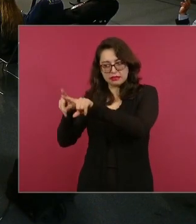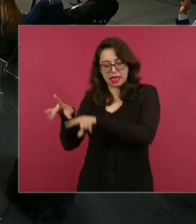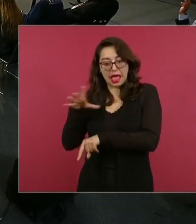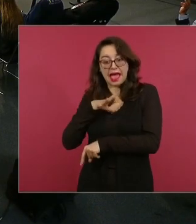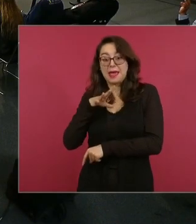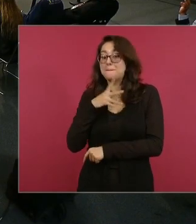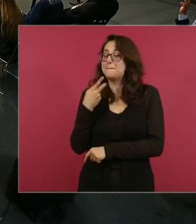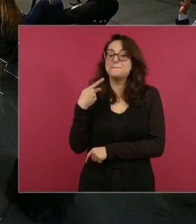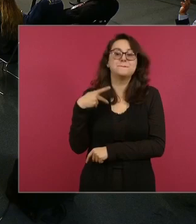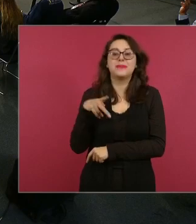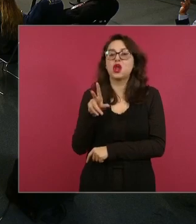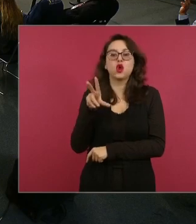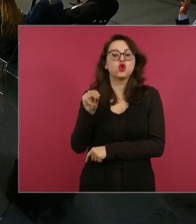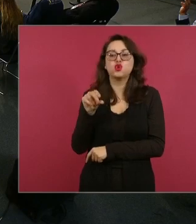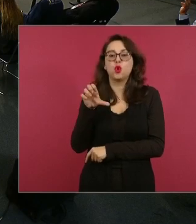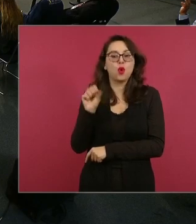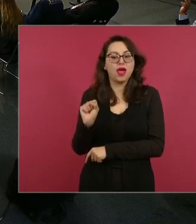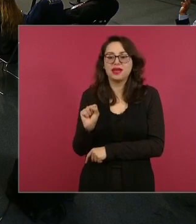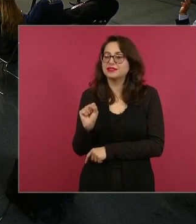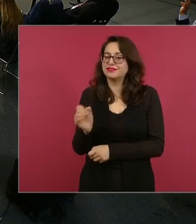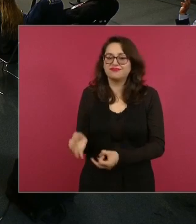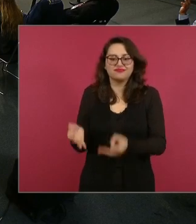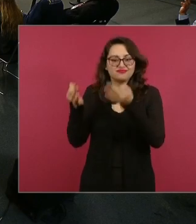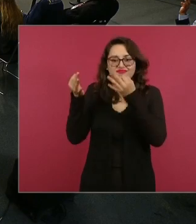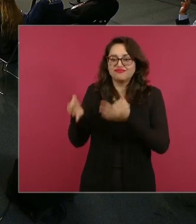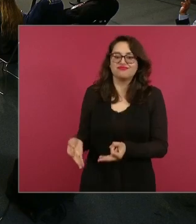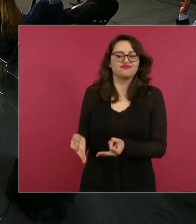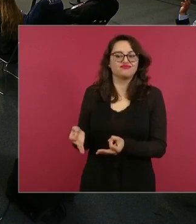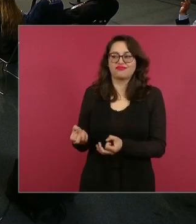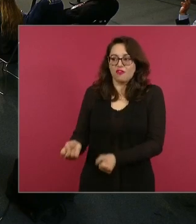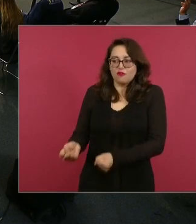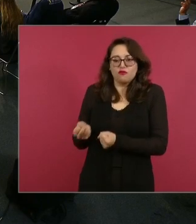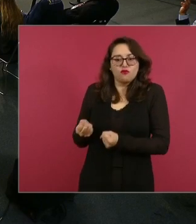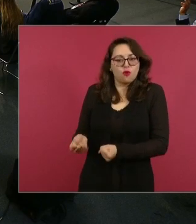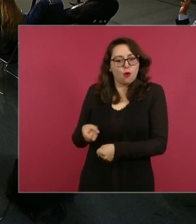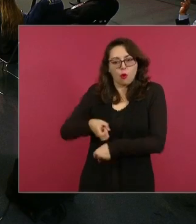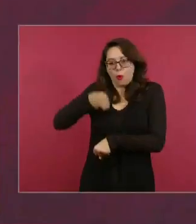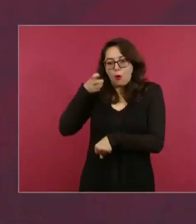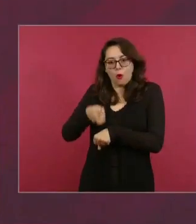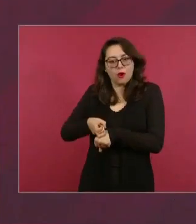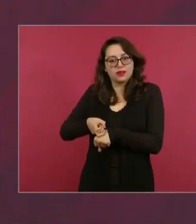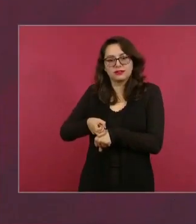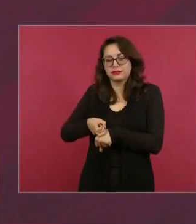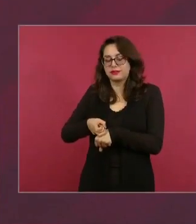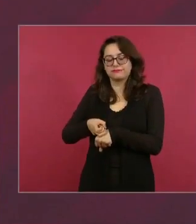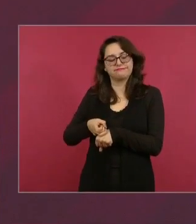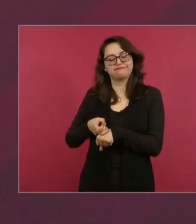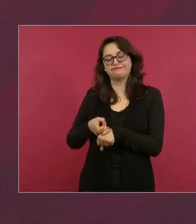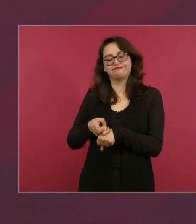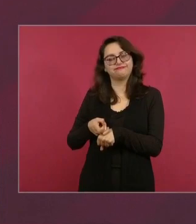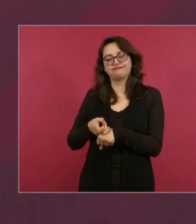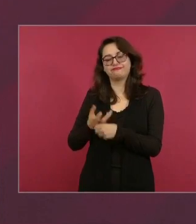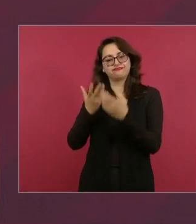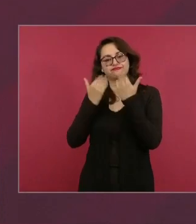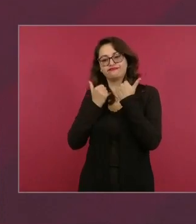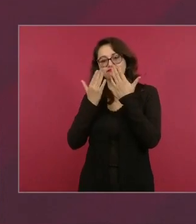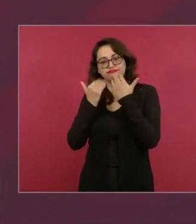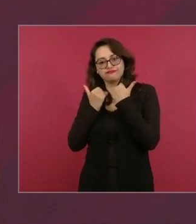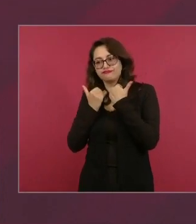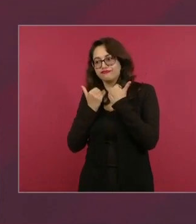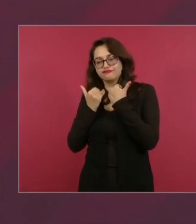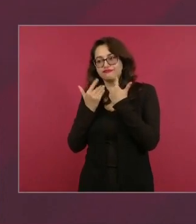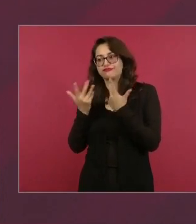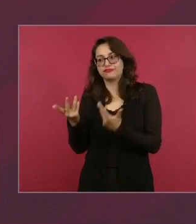no es resistente no es tan dura como la